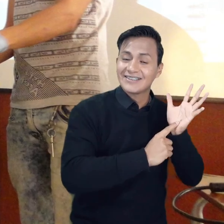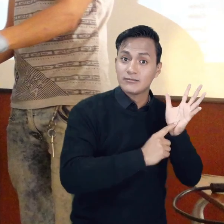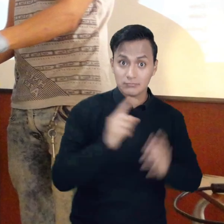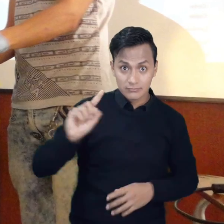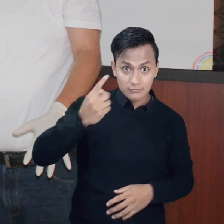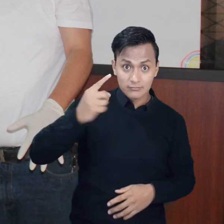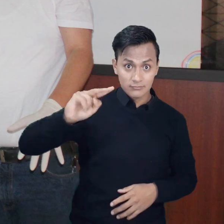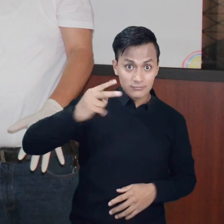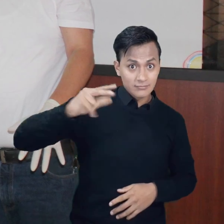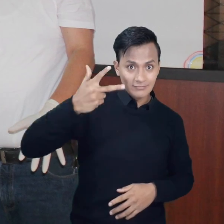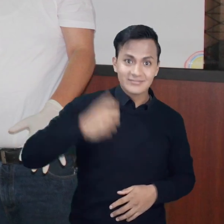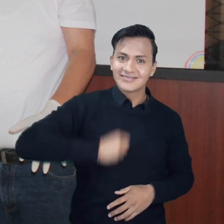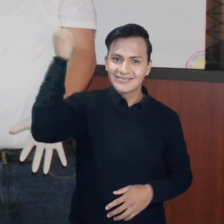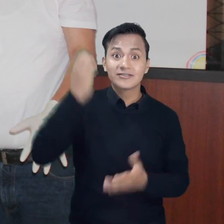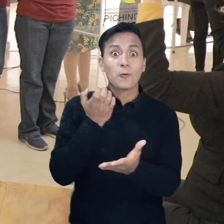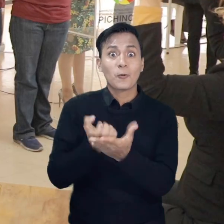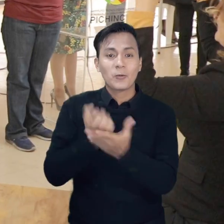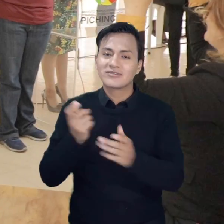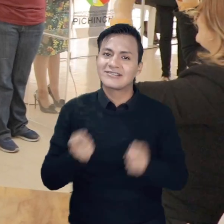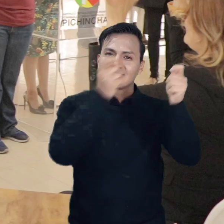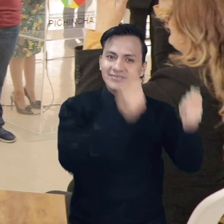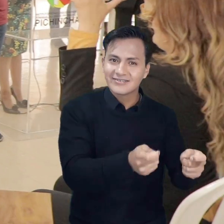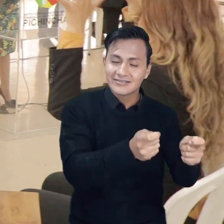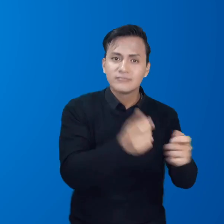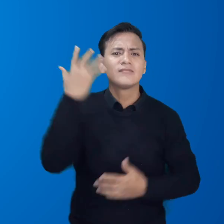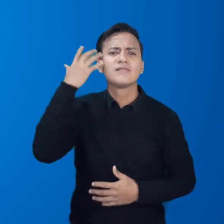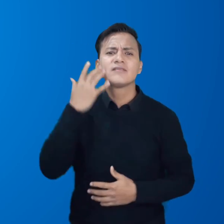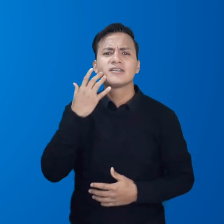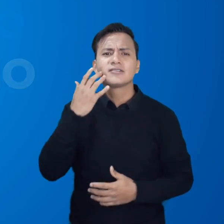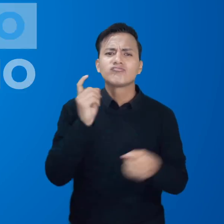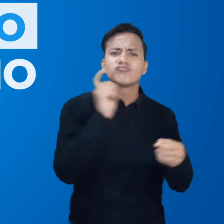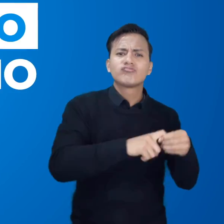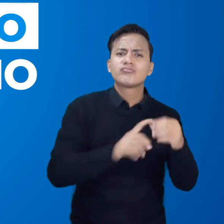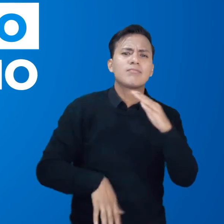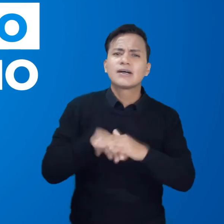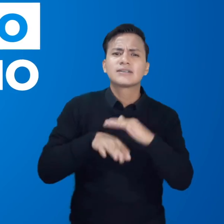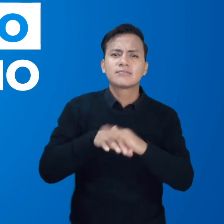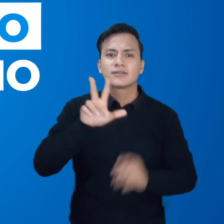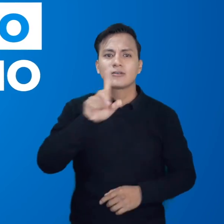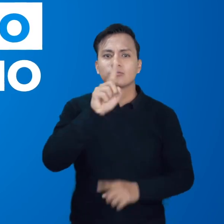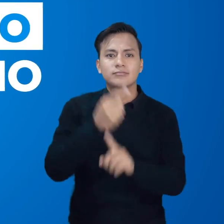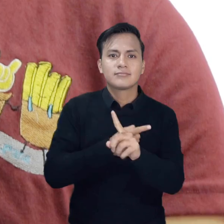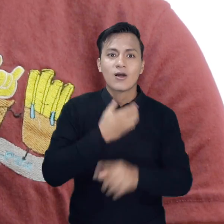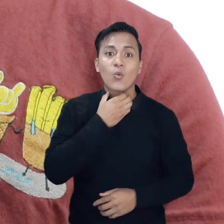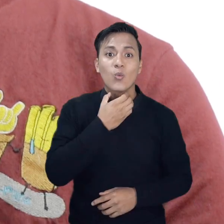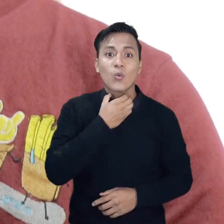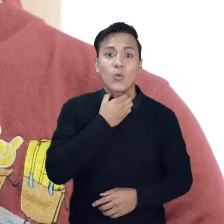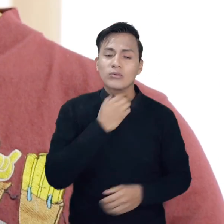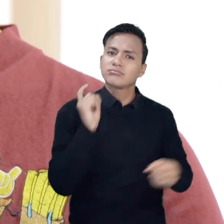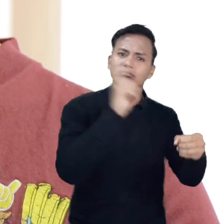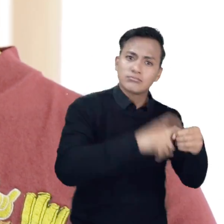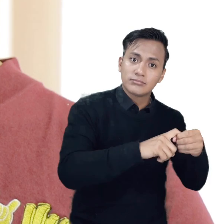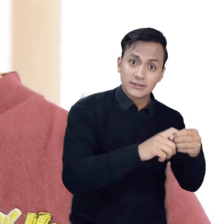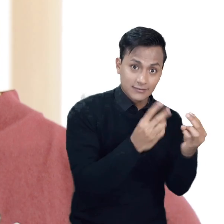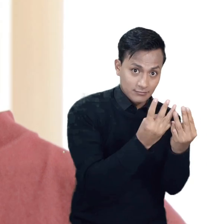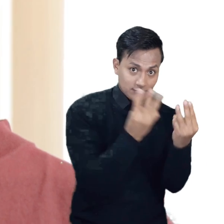feria y los primeros lugares accederán a incentivos económicos. Fecha máxima de inscripción 31 de agosto. Para inscribirte,